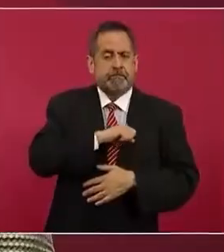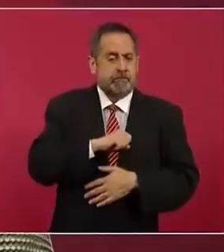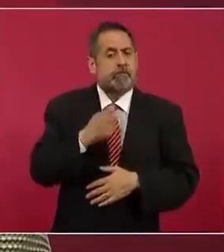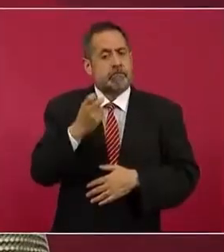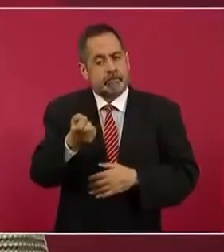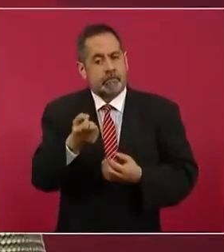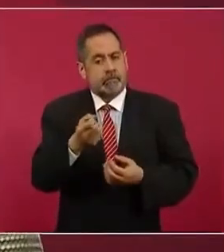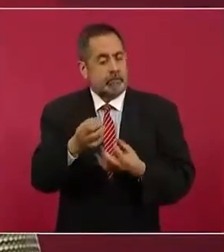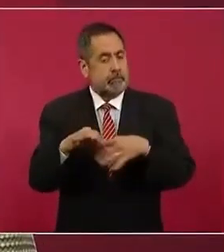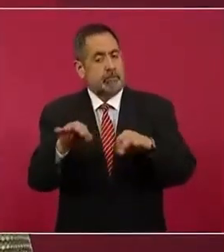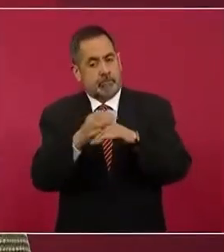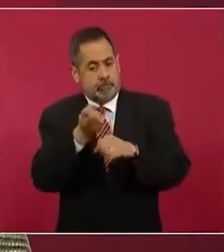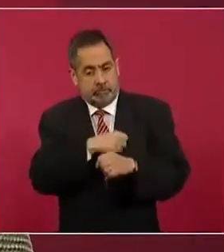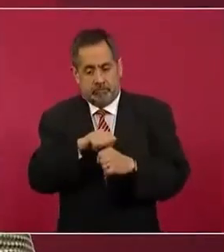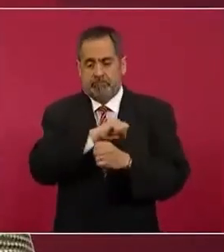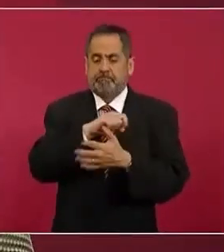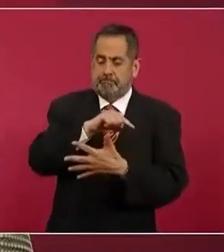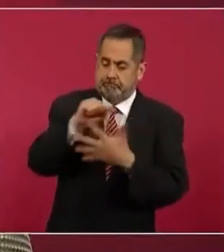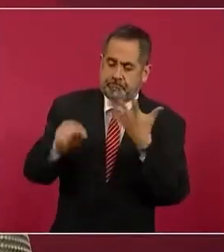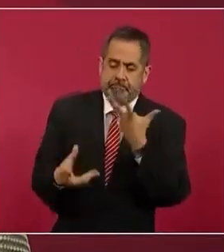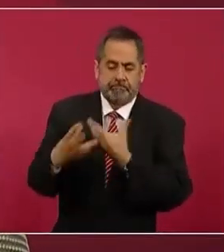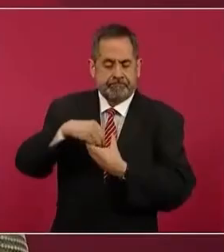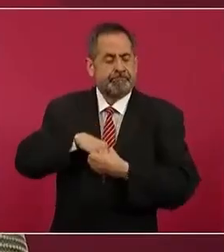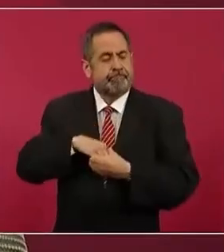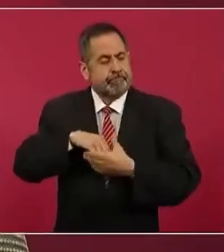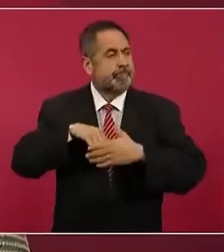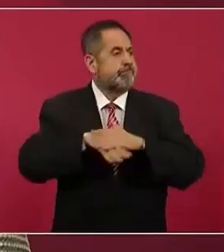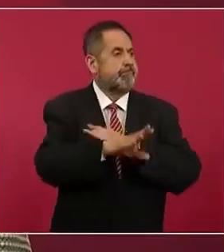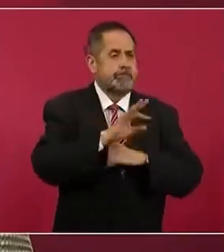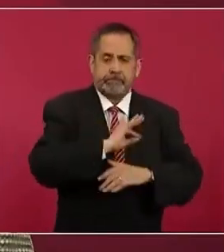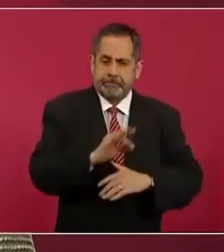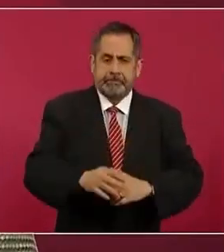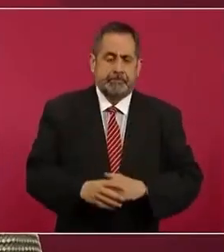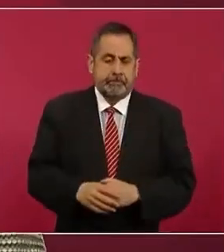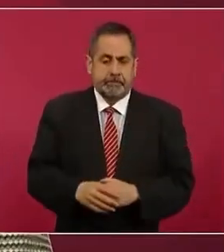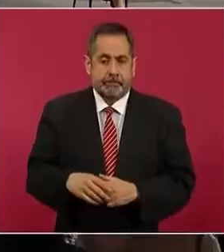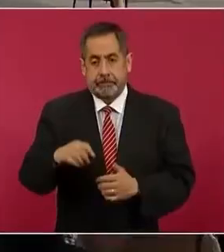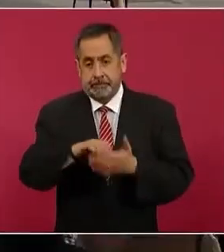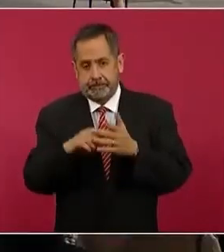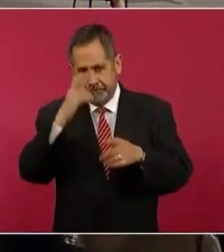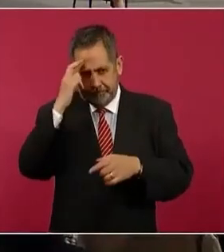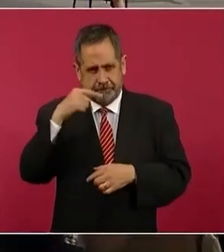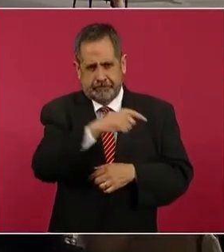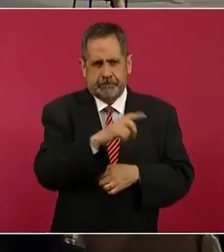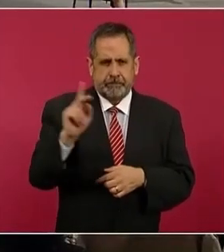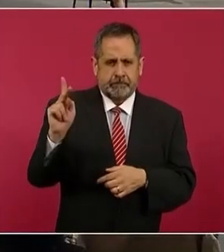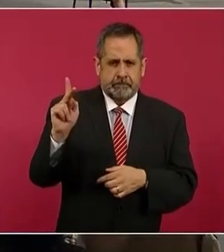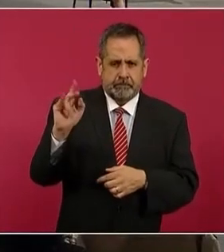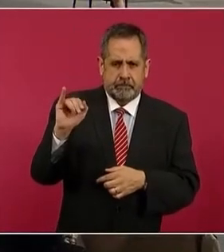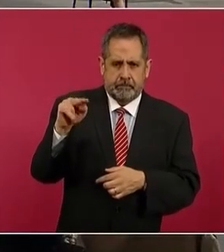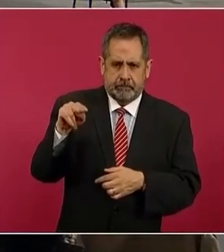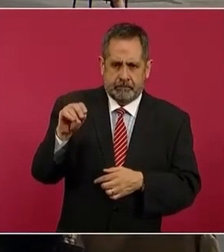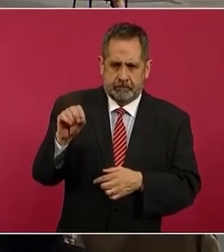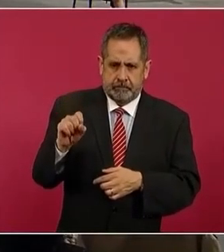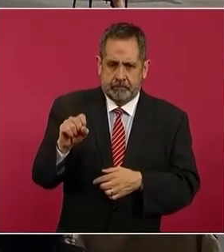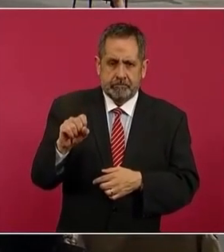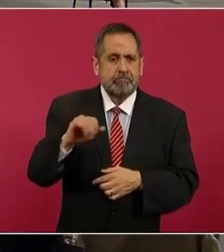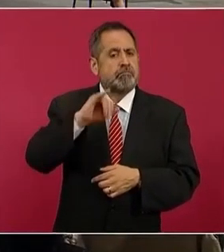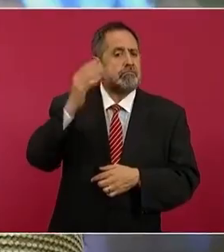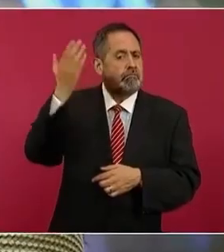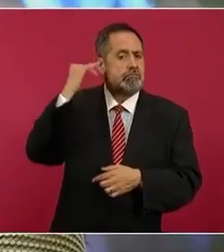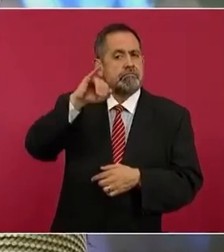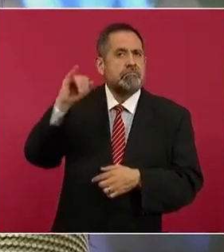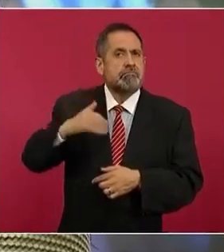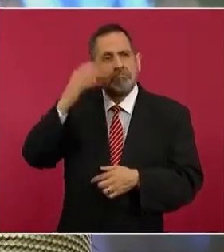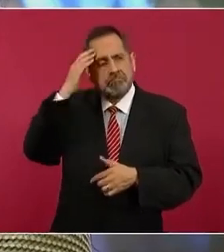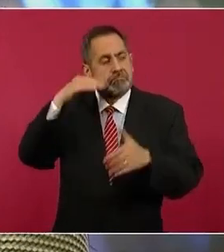se compone de todo esto. En el caso de los pinos, pues era un lugar en donde no imaginábamos poner un pie cuando